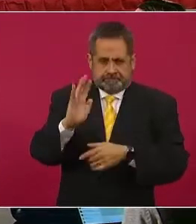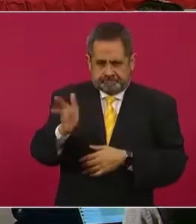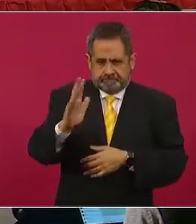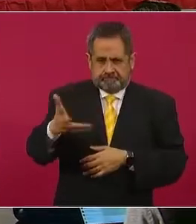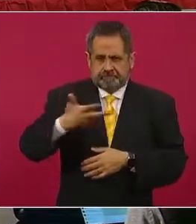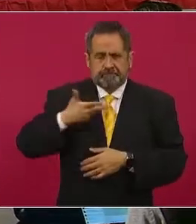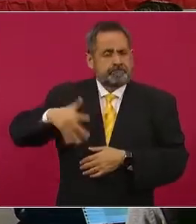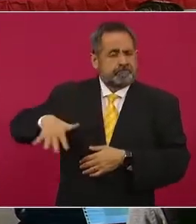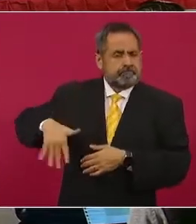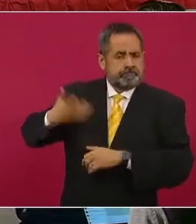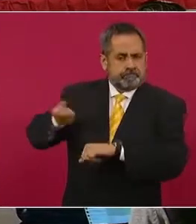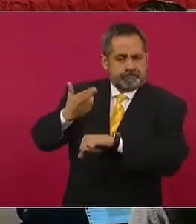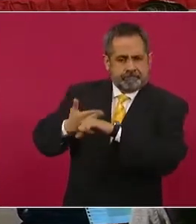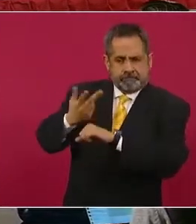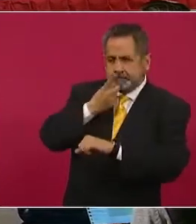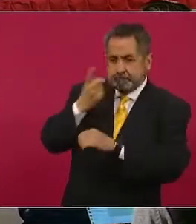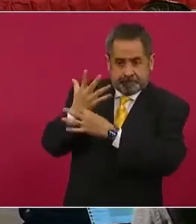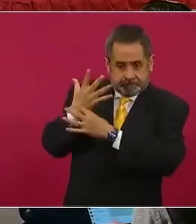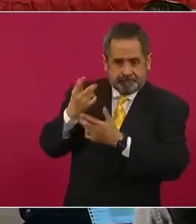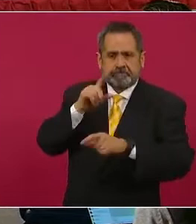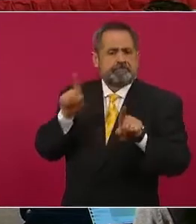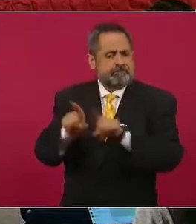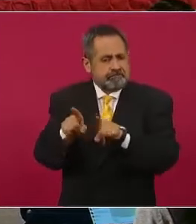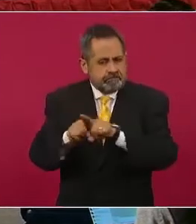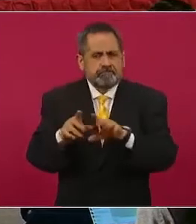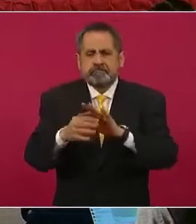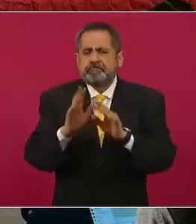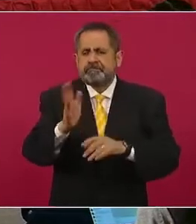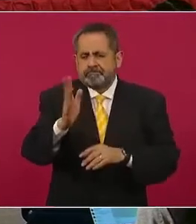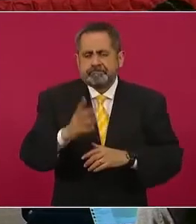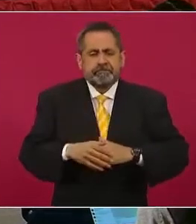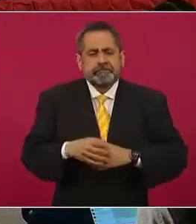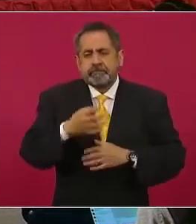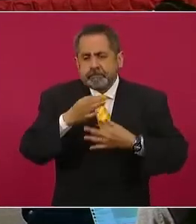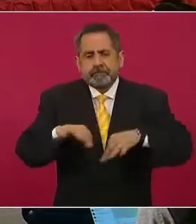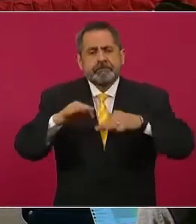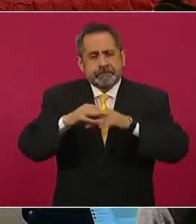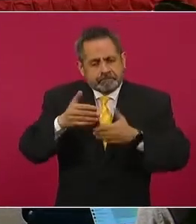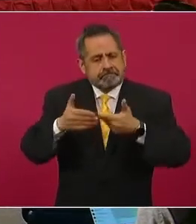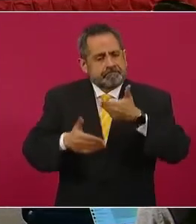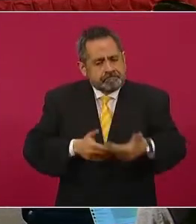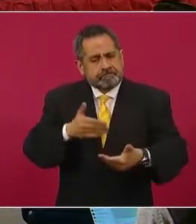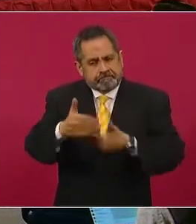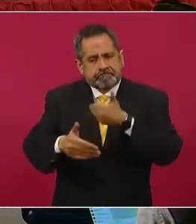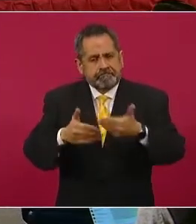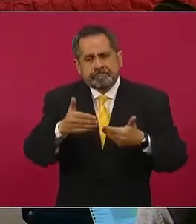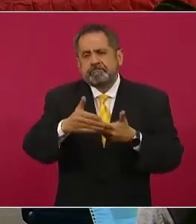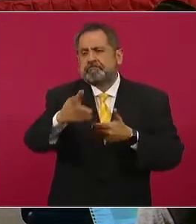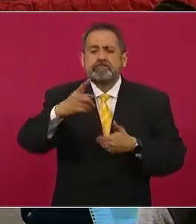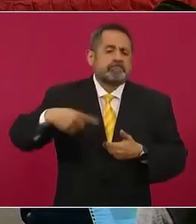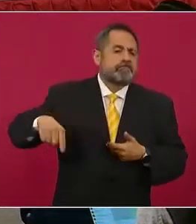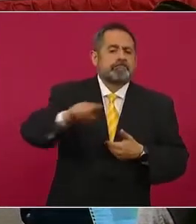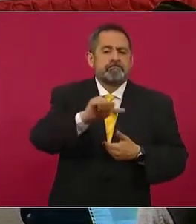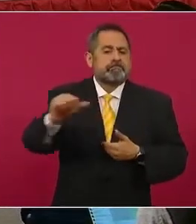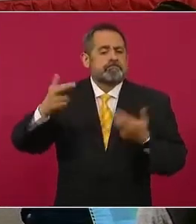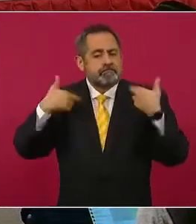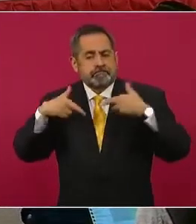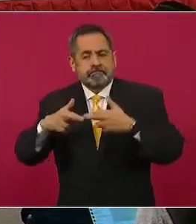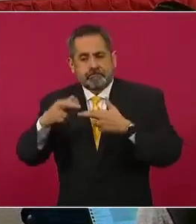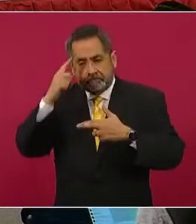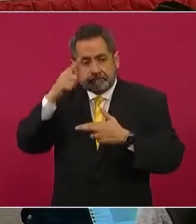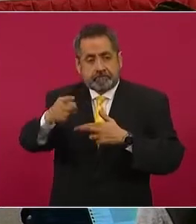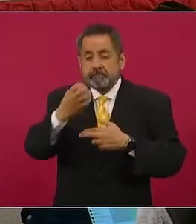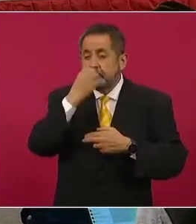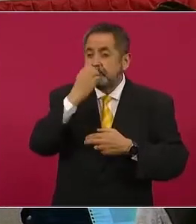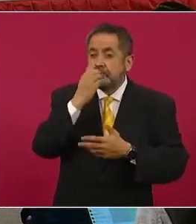hizo mención la secretaria. Es muy importante avanzar con este grupo para que el regreso a clases